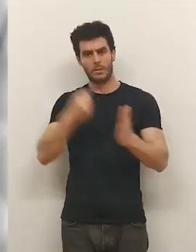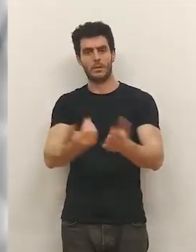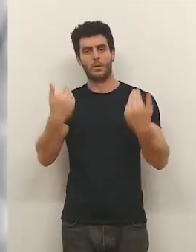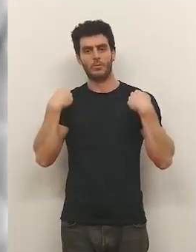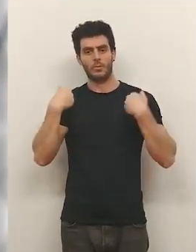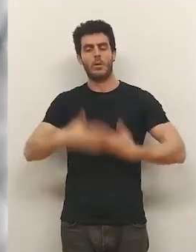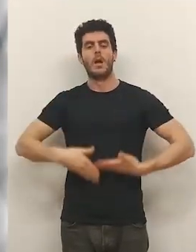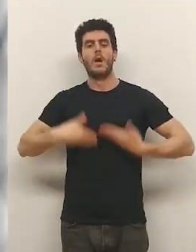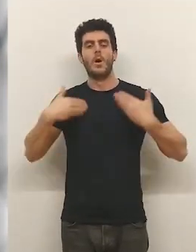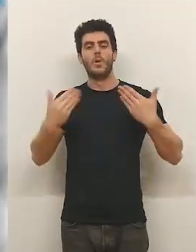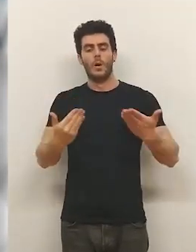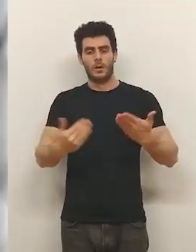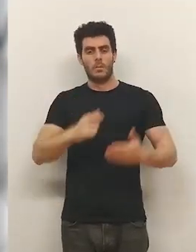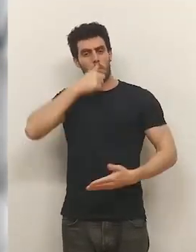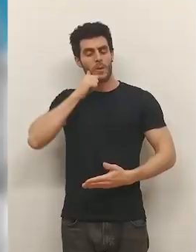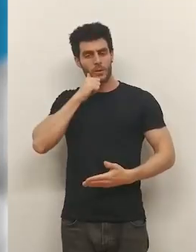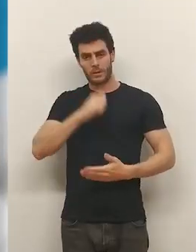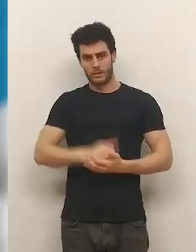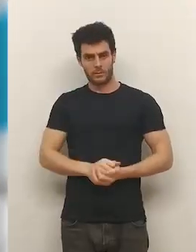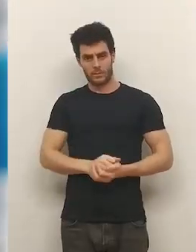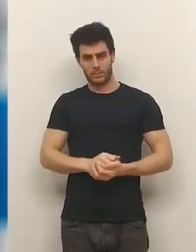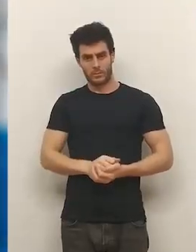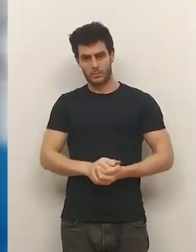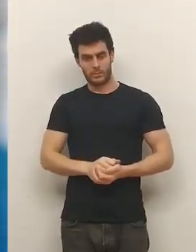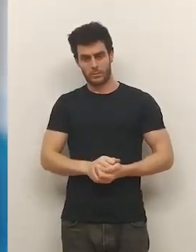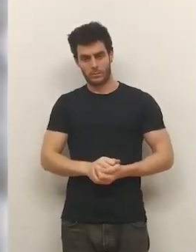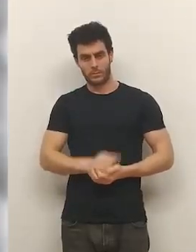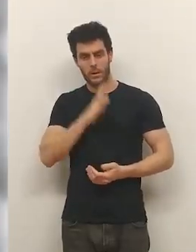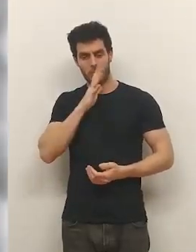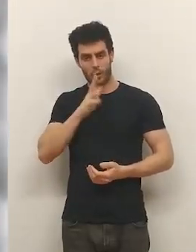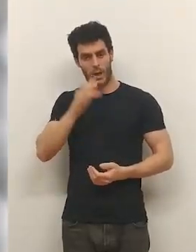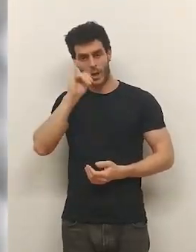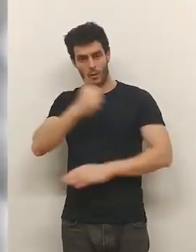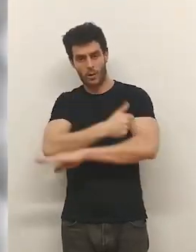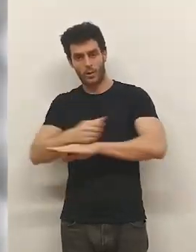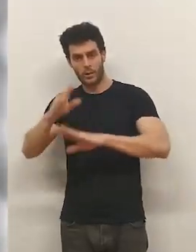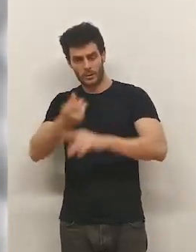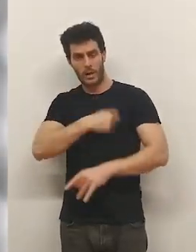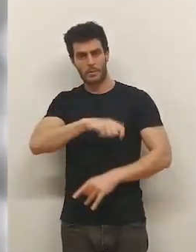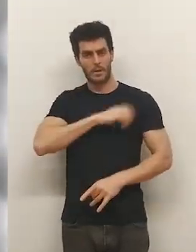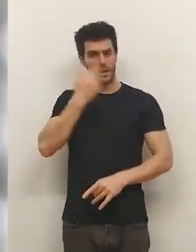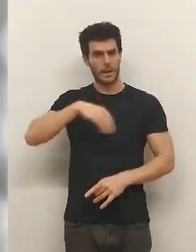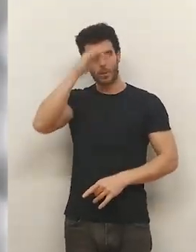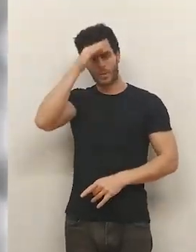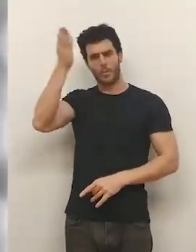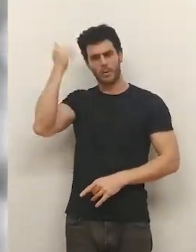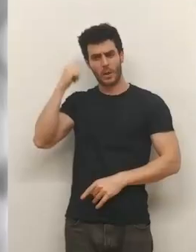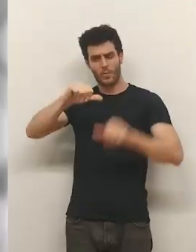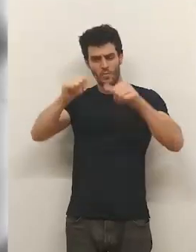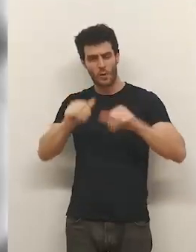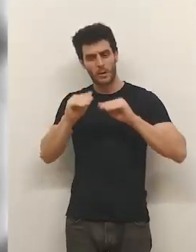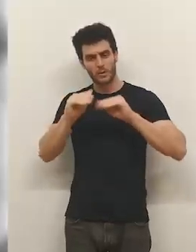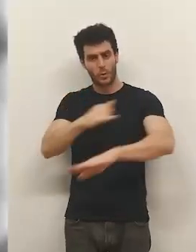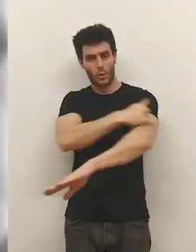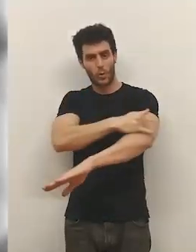responsable... ...y ese máximo responsable se llama Pedro Sánchez... ...y no solo el domingo... ...los españoles ya censuraron el domingo... ...esta